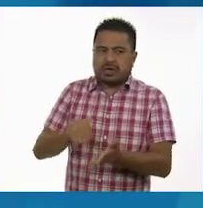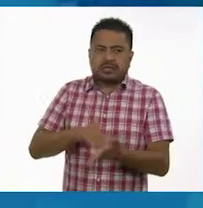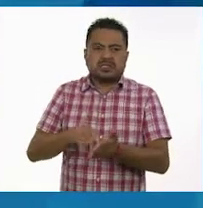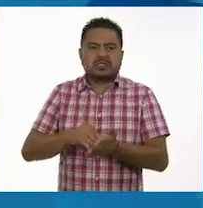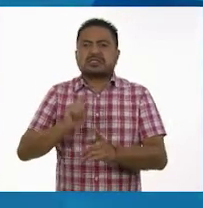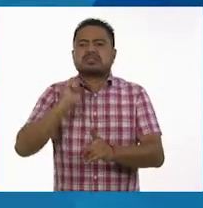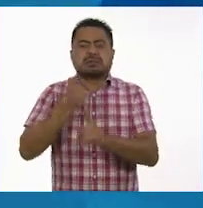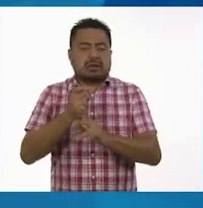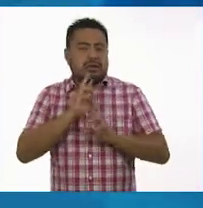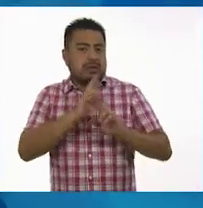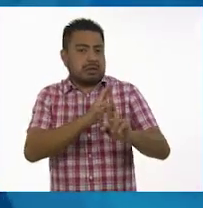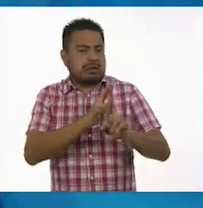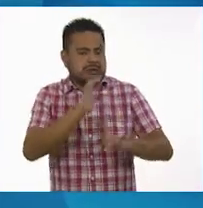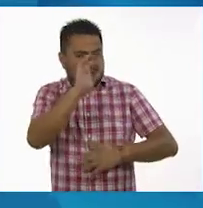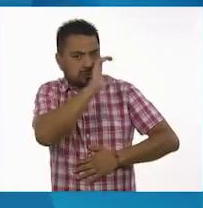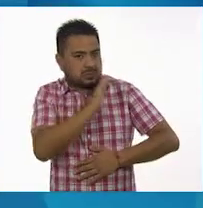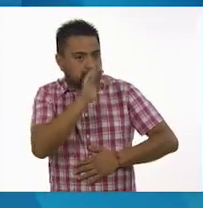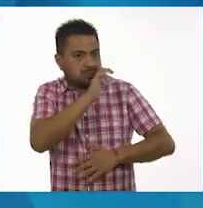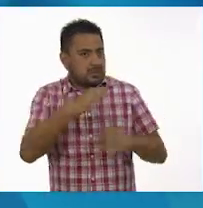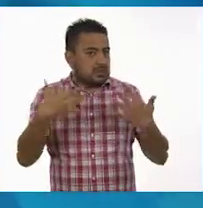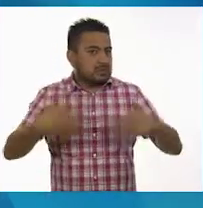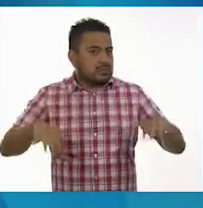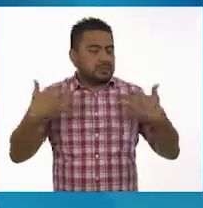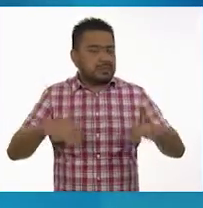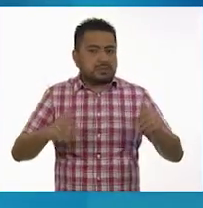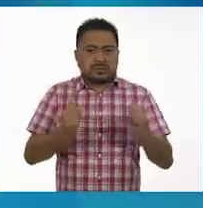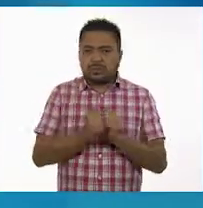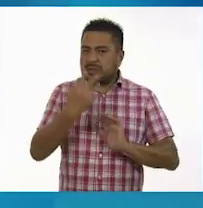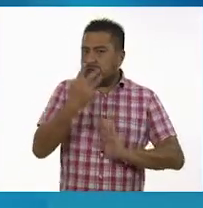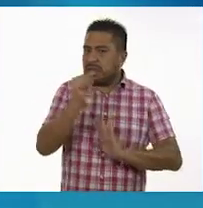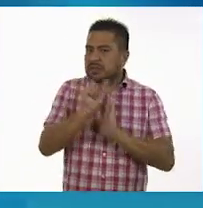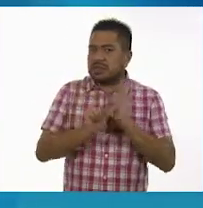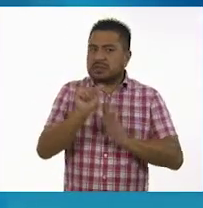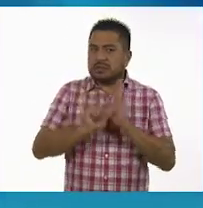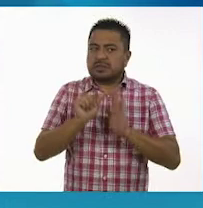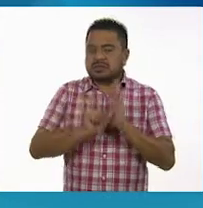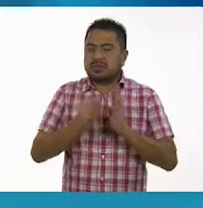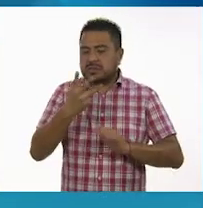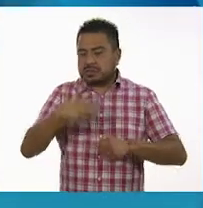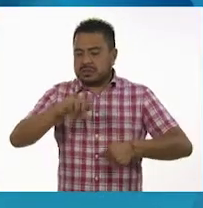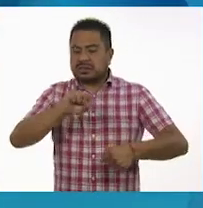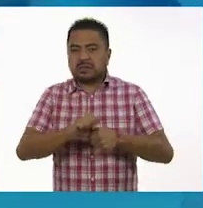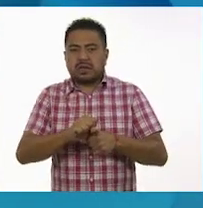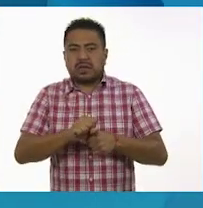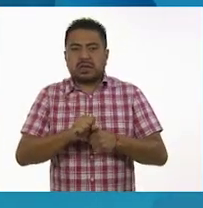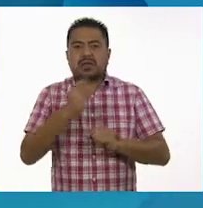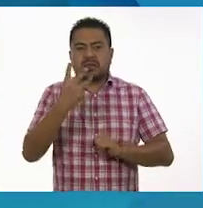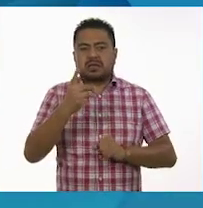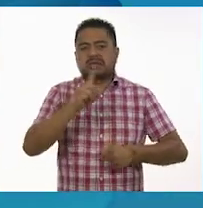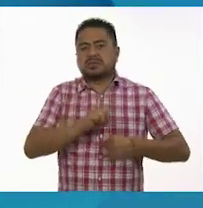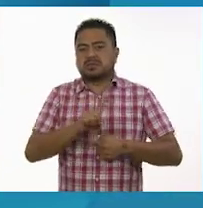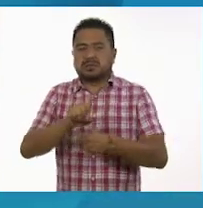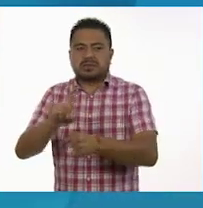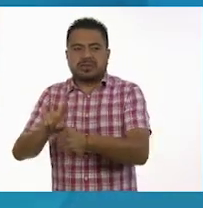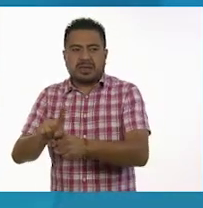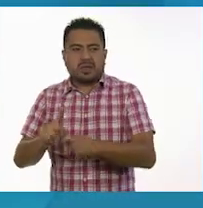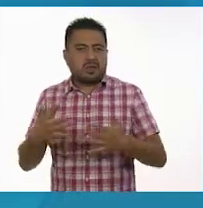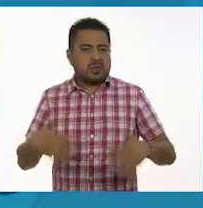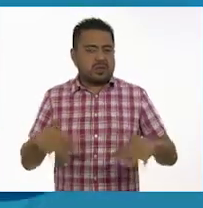Lo que resulta curiosamente en 3 meses, 3 semanas y 3 días.